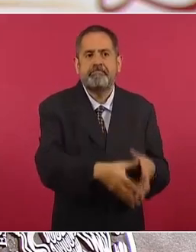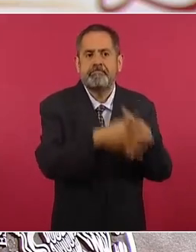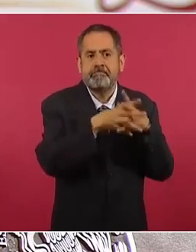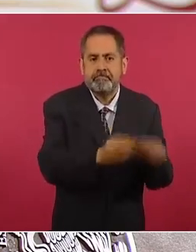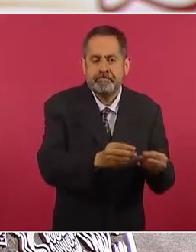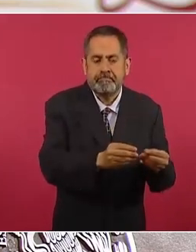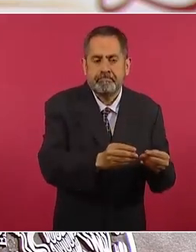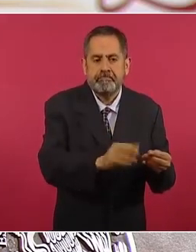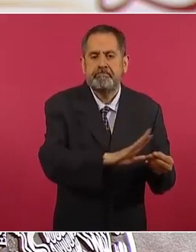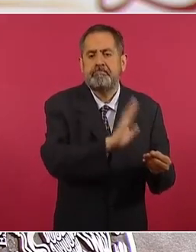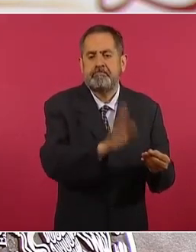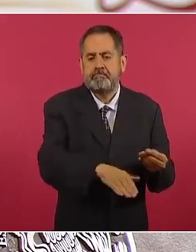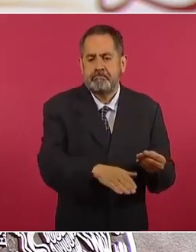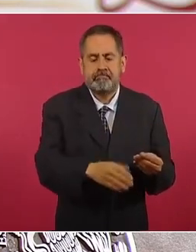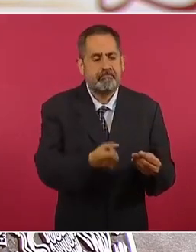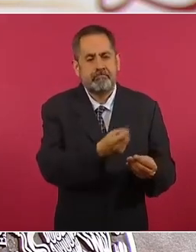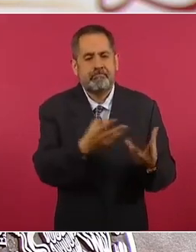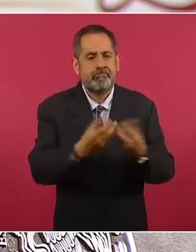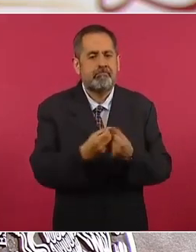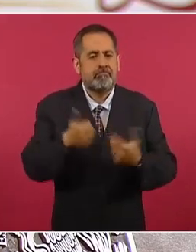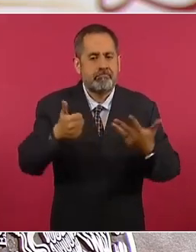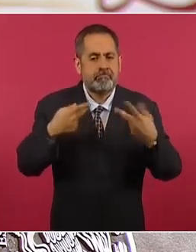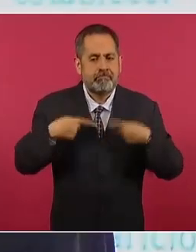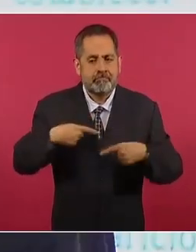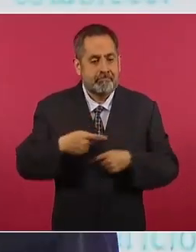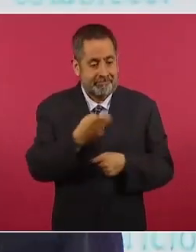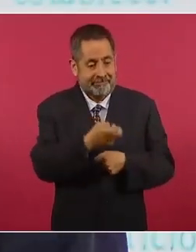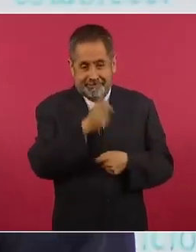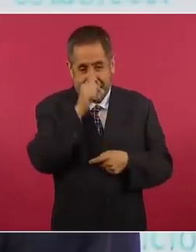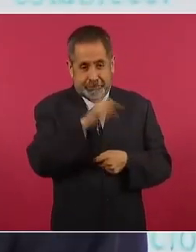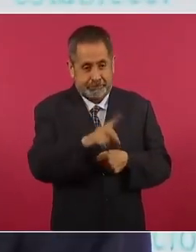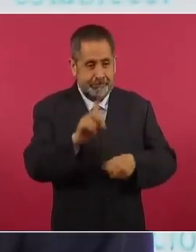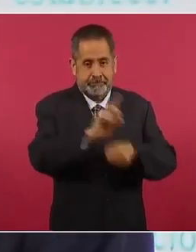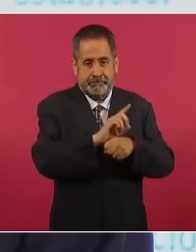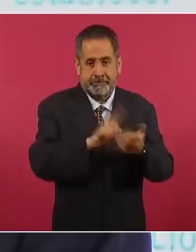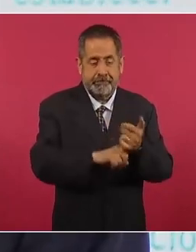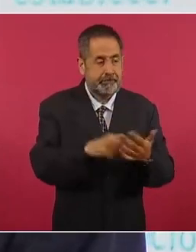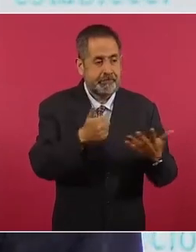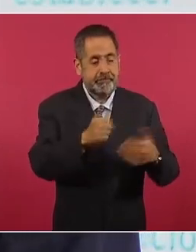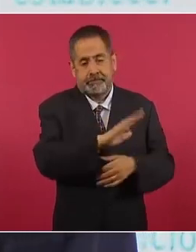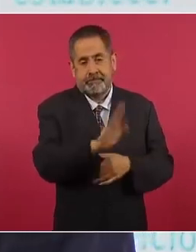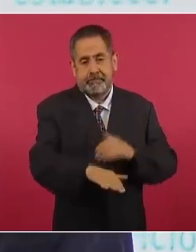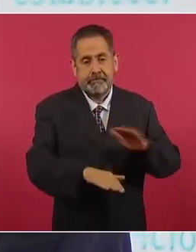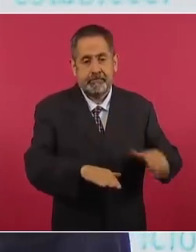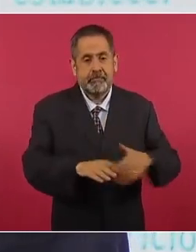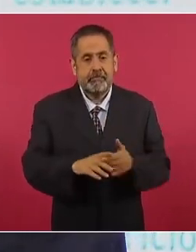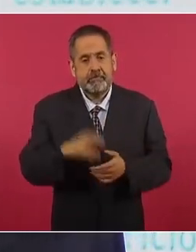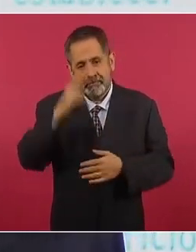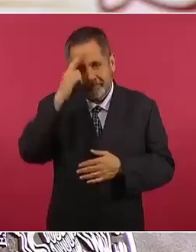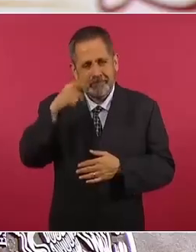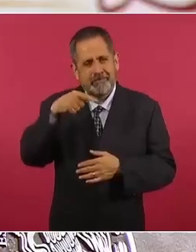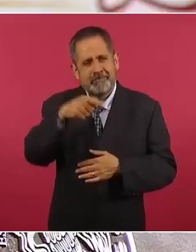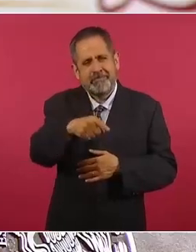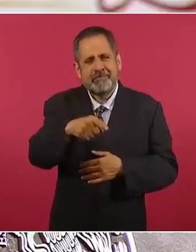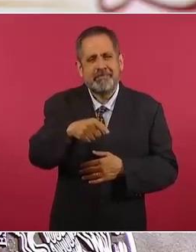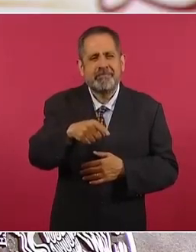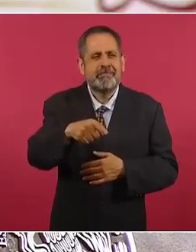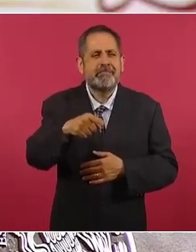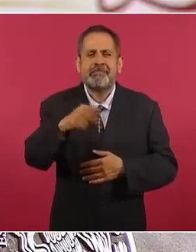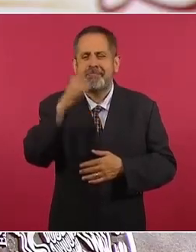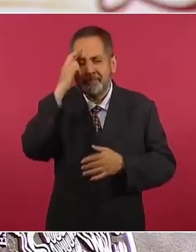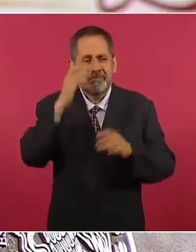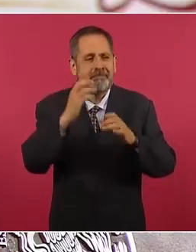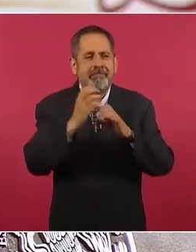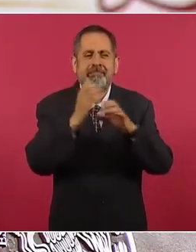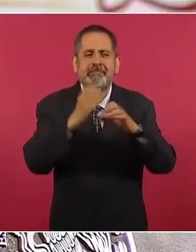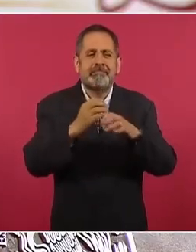a la muerte de por lo menos otras seis personas esos días, que son tanto el ataque que sufrió el equipo de fútbol, los avispones,